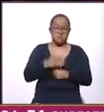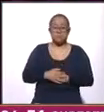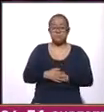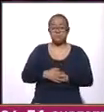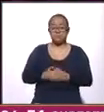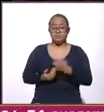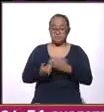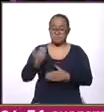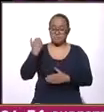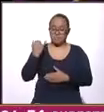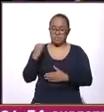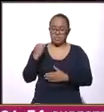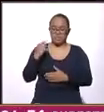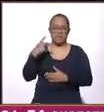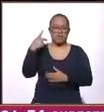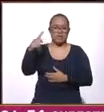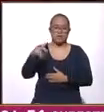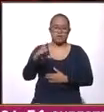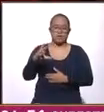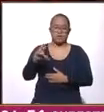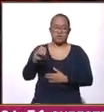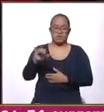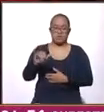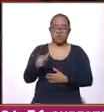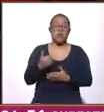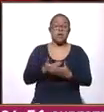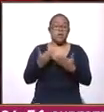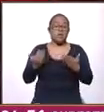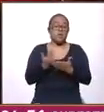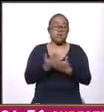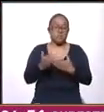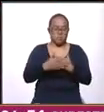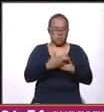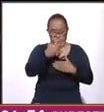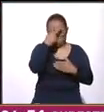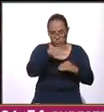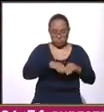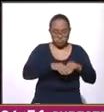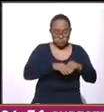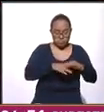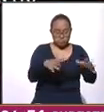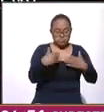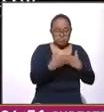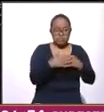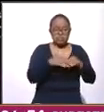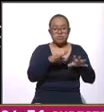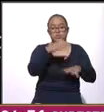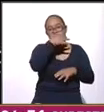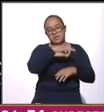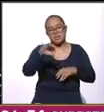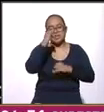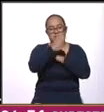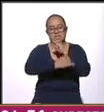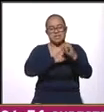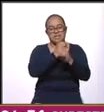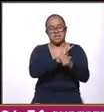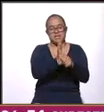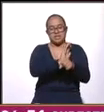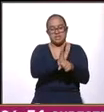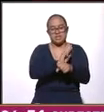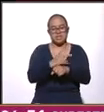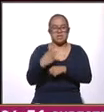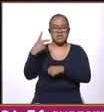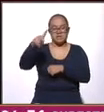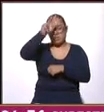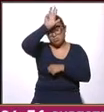en el Anima Fest de Zagreb, Croacia, y ahora espera su estreno en México en la próxima edición del Festival Internacional de Cine de